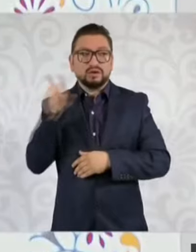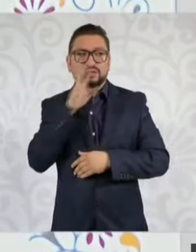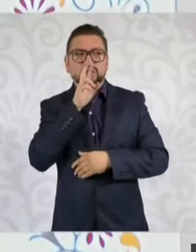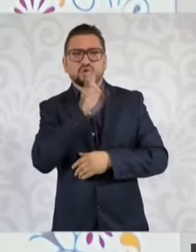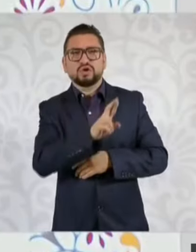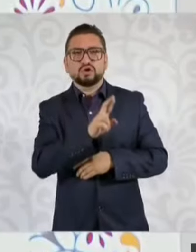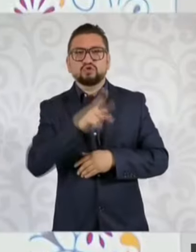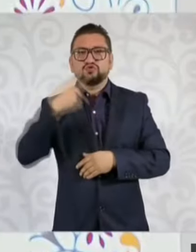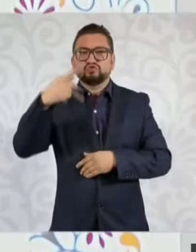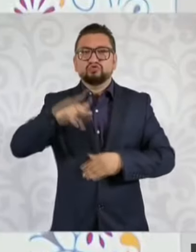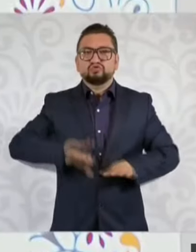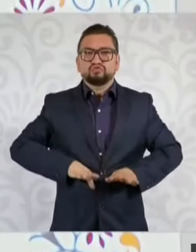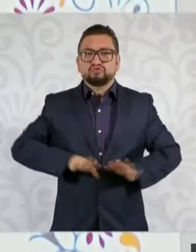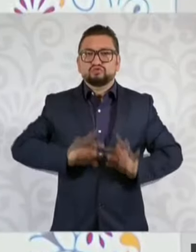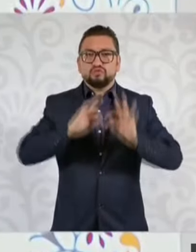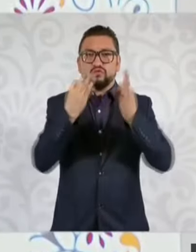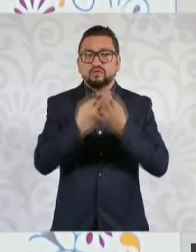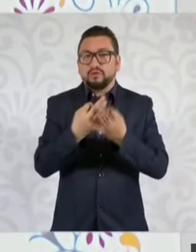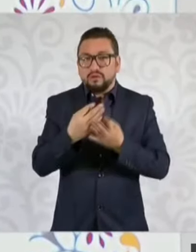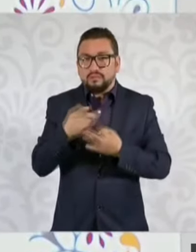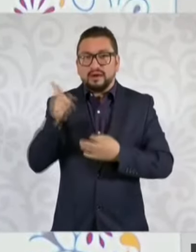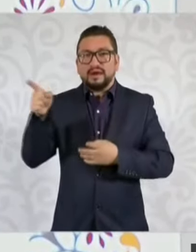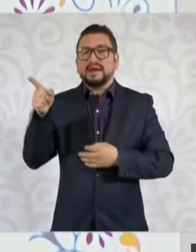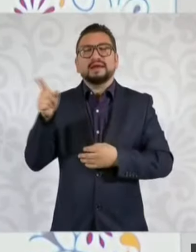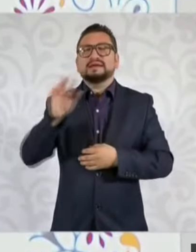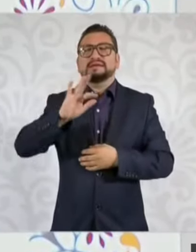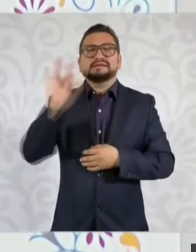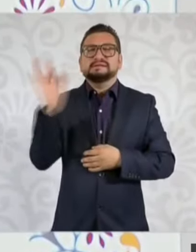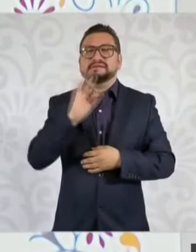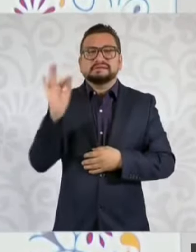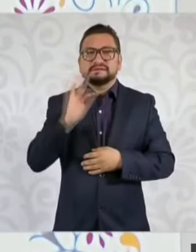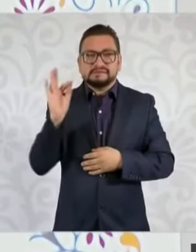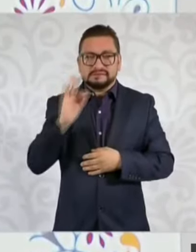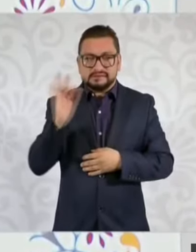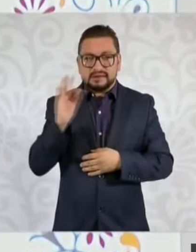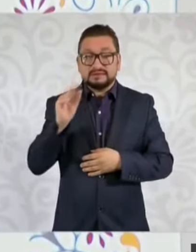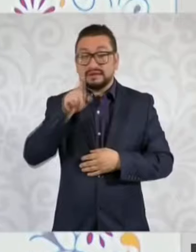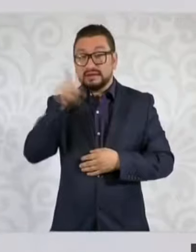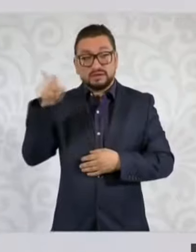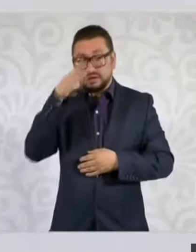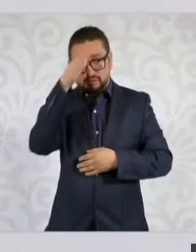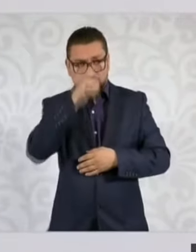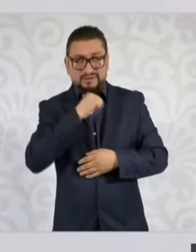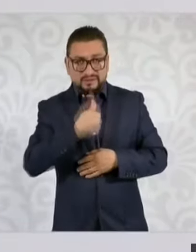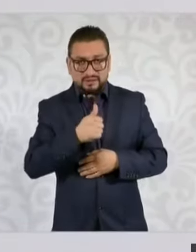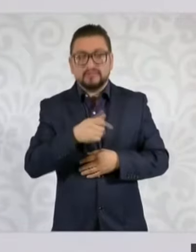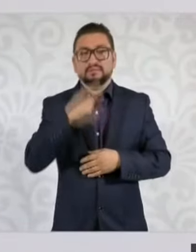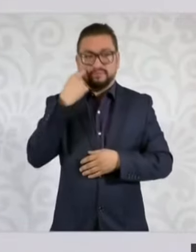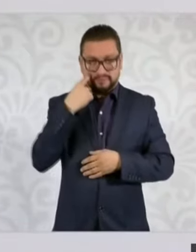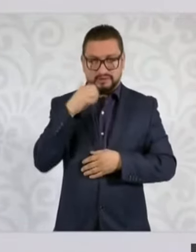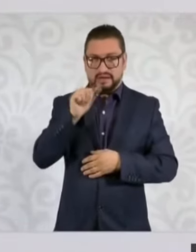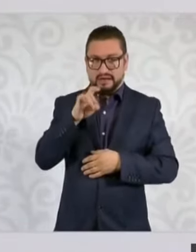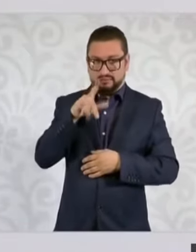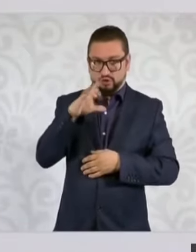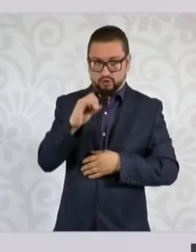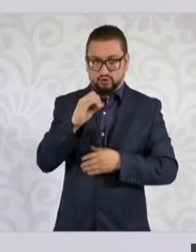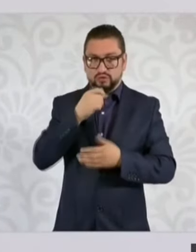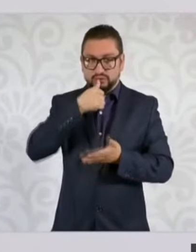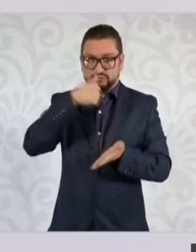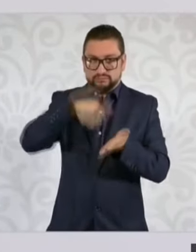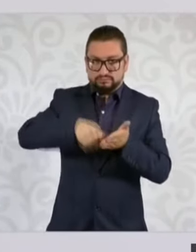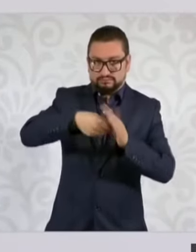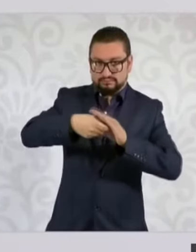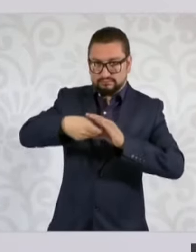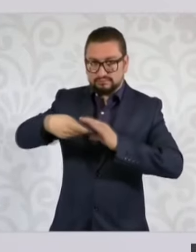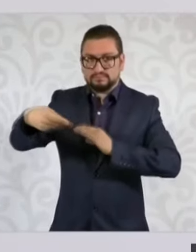Podrían no haber estado de acuerdo. El presidente López Obrador envía una carta al rey con